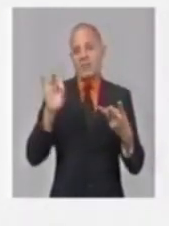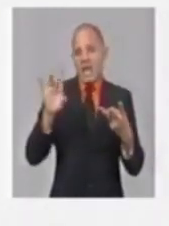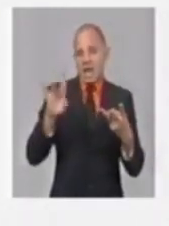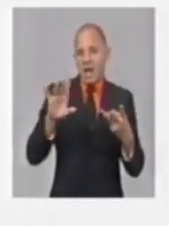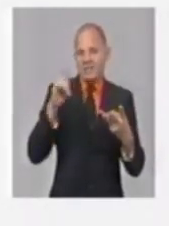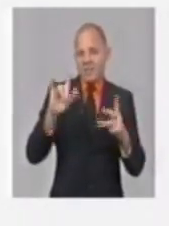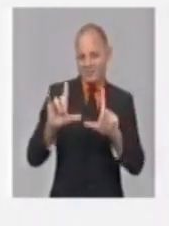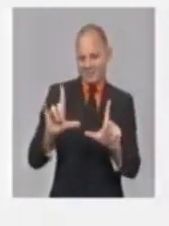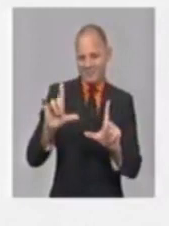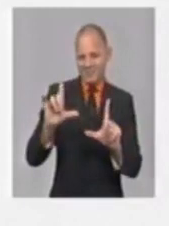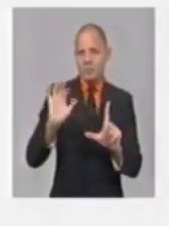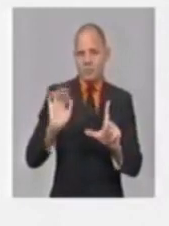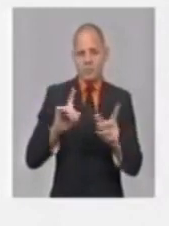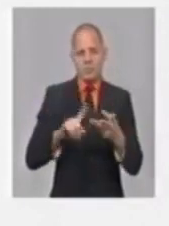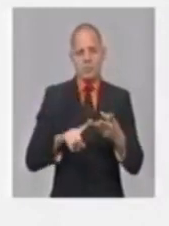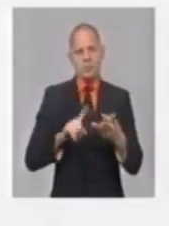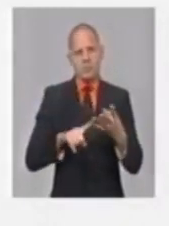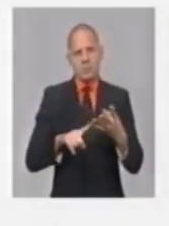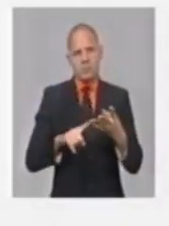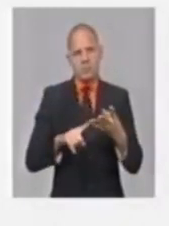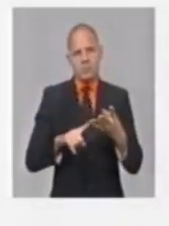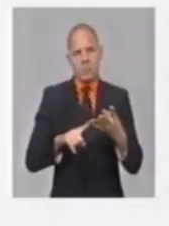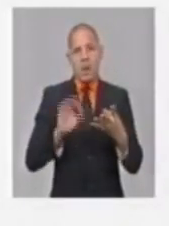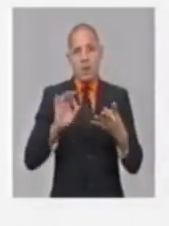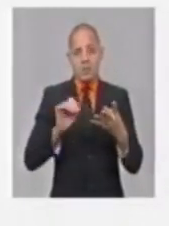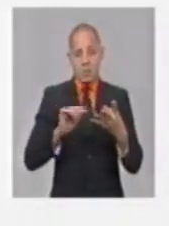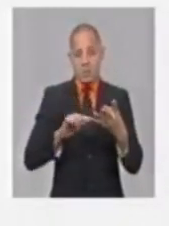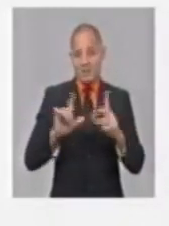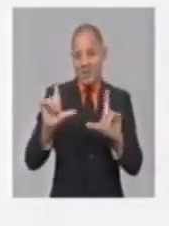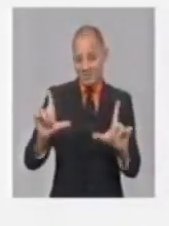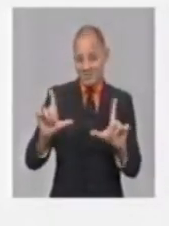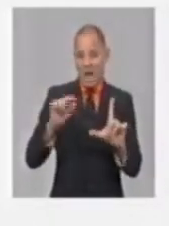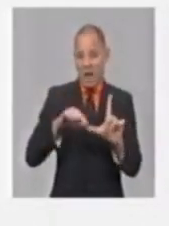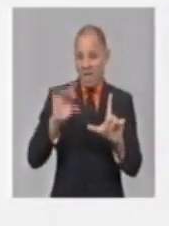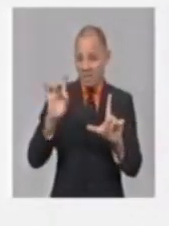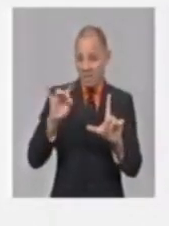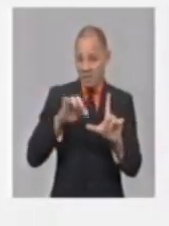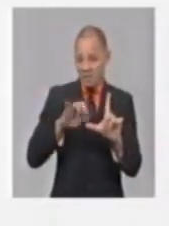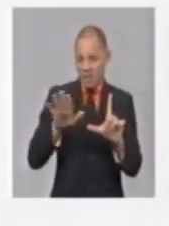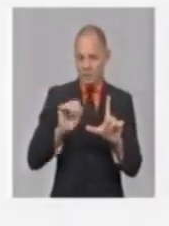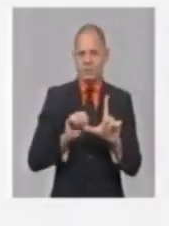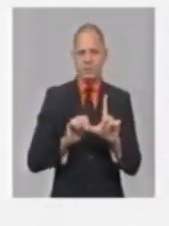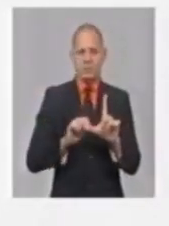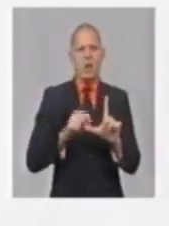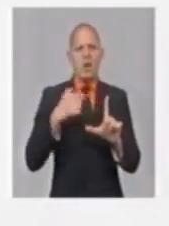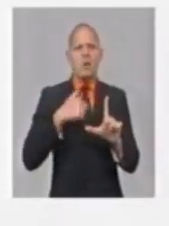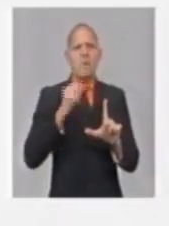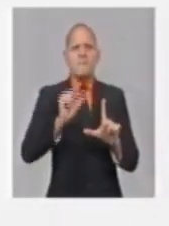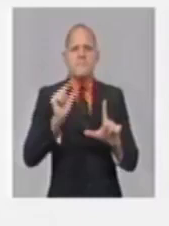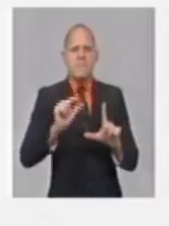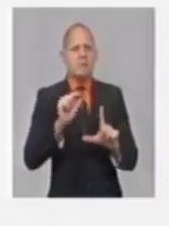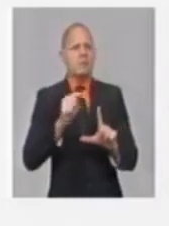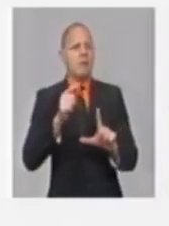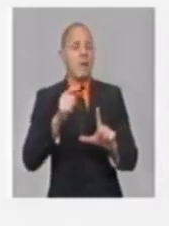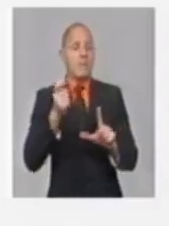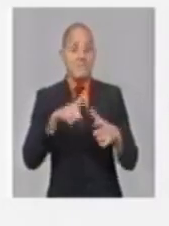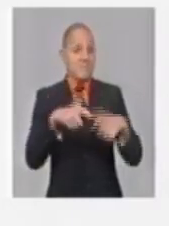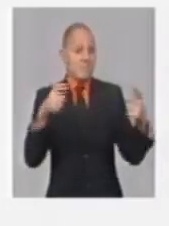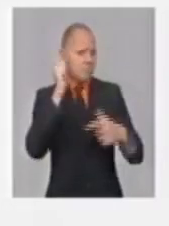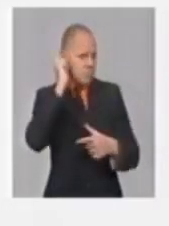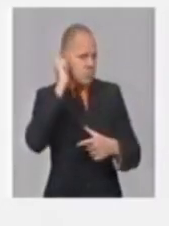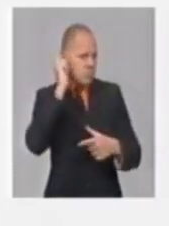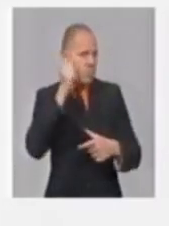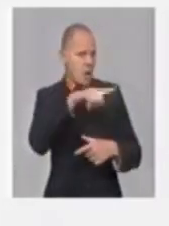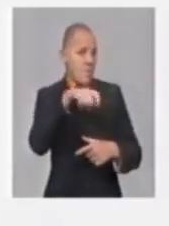normado en bolsa. Y al respecto me voy a detener. Nosotros hemos recibido muchas preocupaciones, sobre todo de las